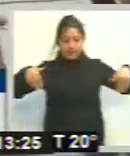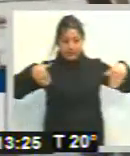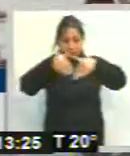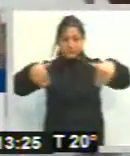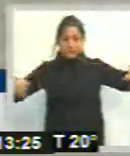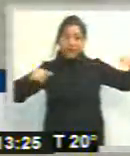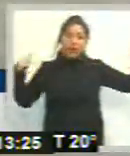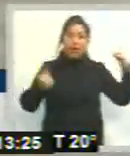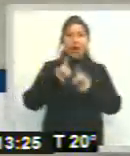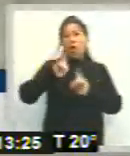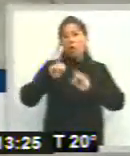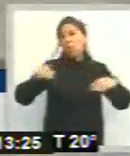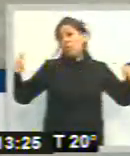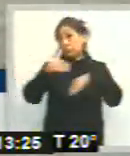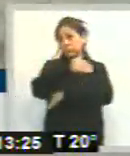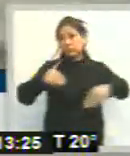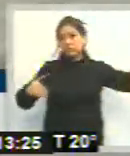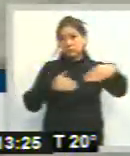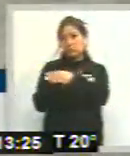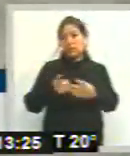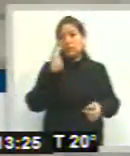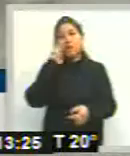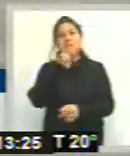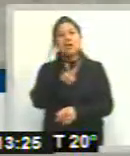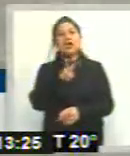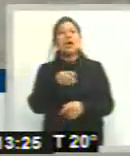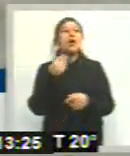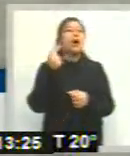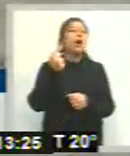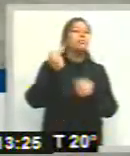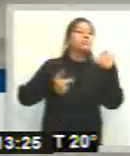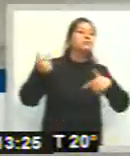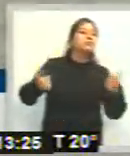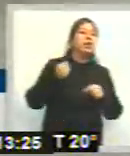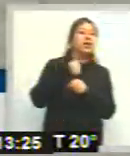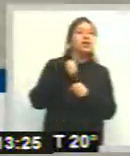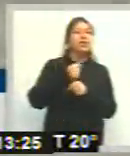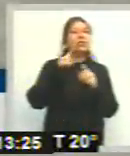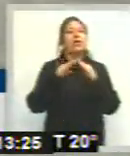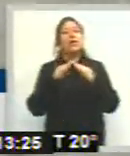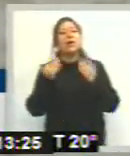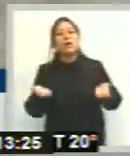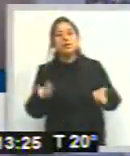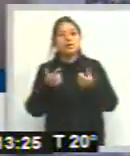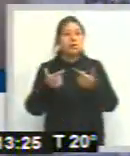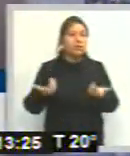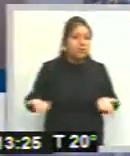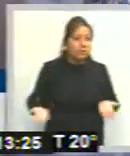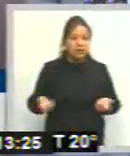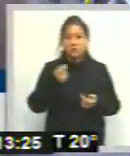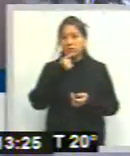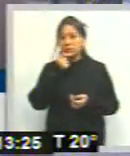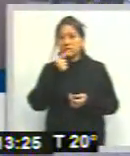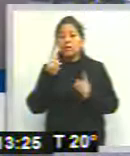y vienen, bueno, el trabajo es este, ¿no? Visibilizar la demanda, trabajar en conjunto municipio, provincia, y si es necesario,